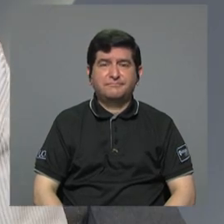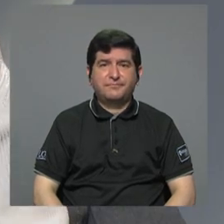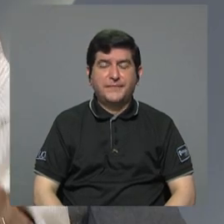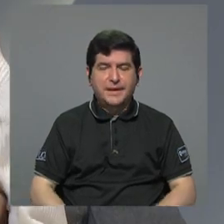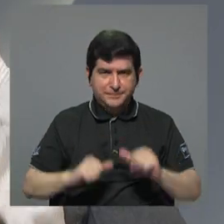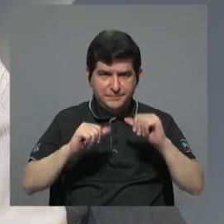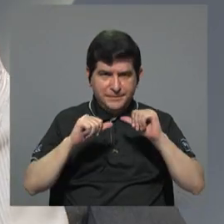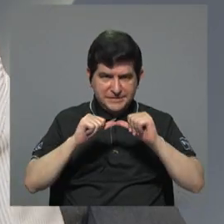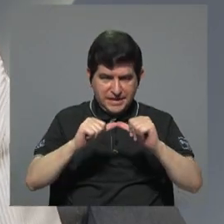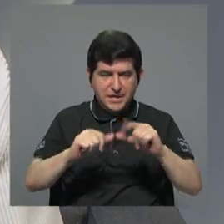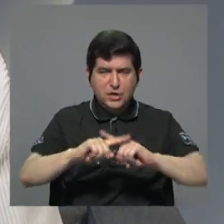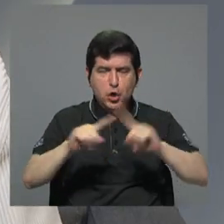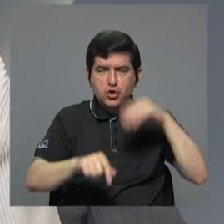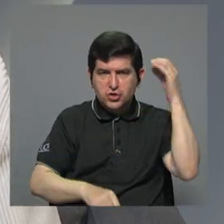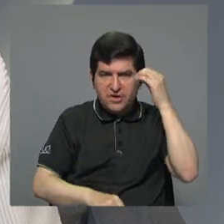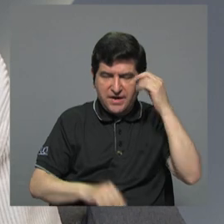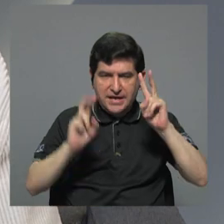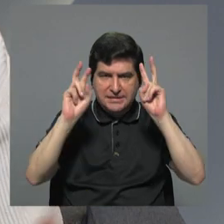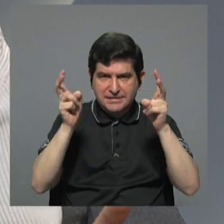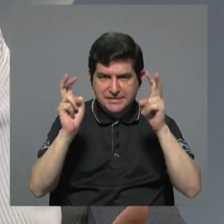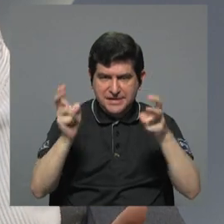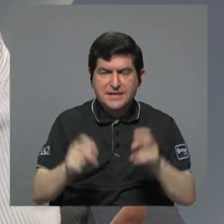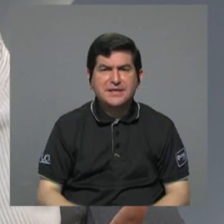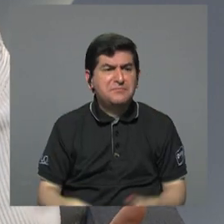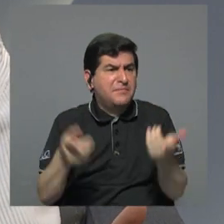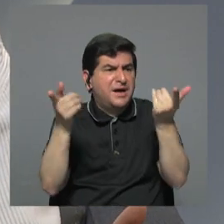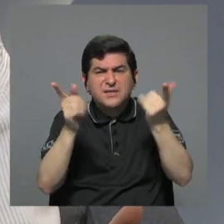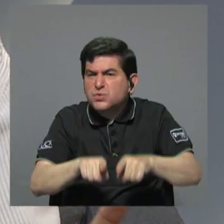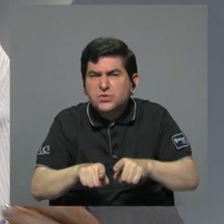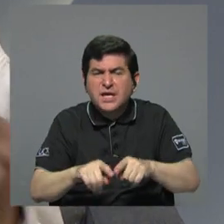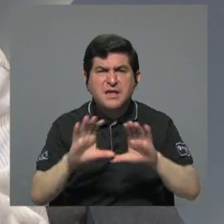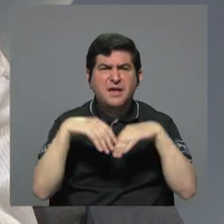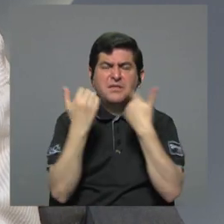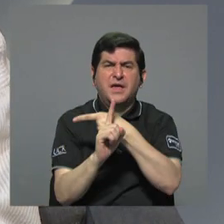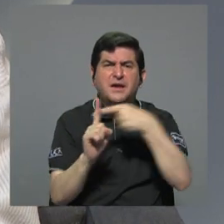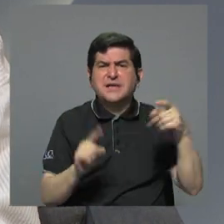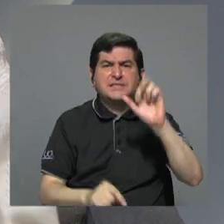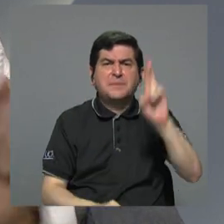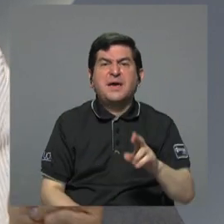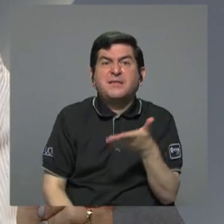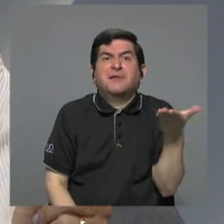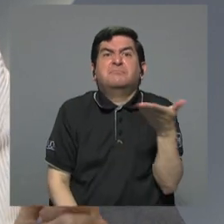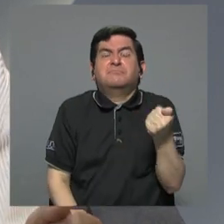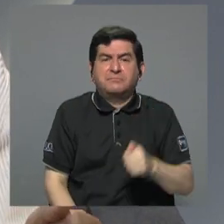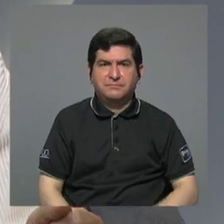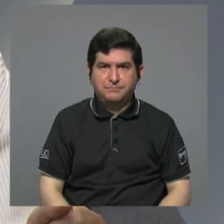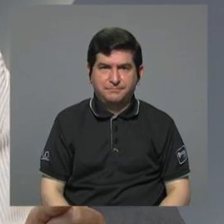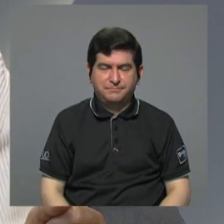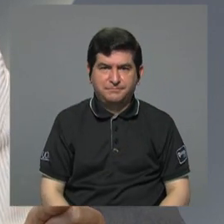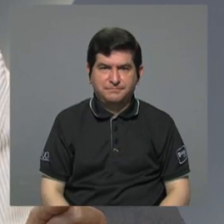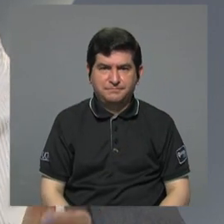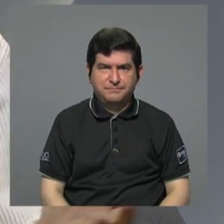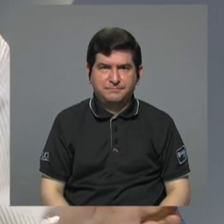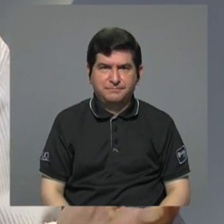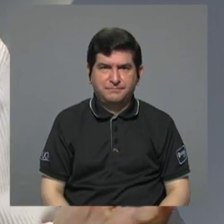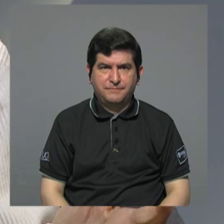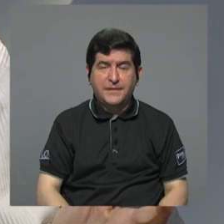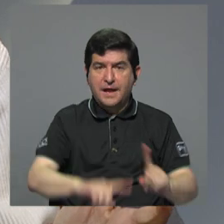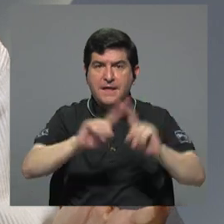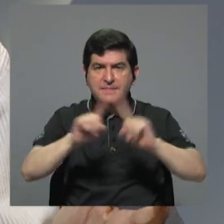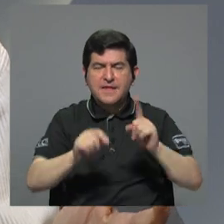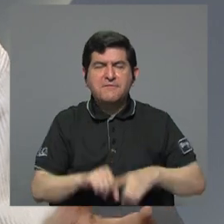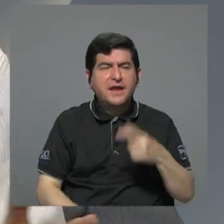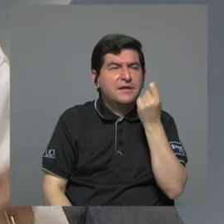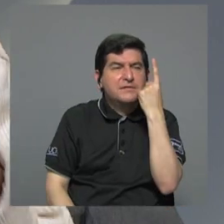Volvemos distintas opiniones sobre el tema de qué ha pasado con la clase media en Costa Rica y, bueno, distintas